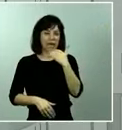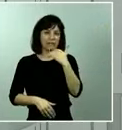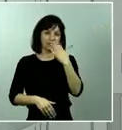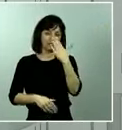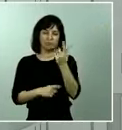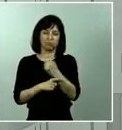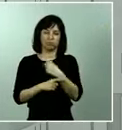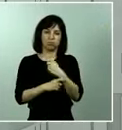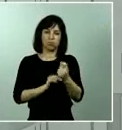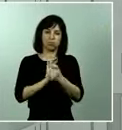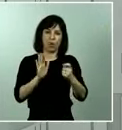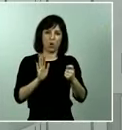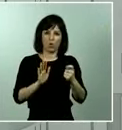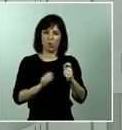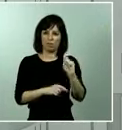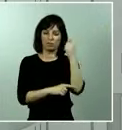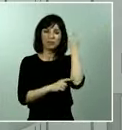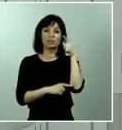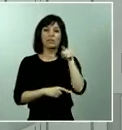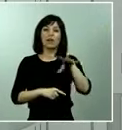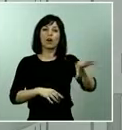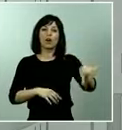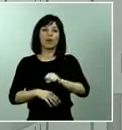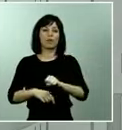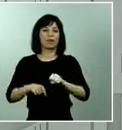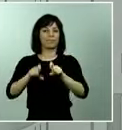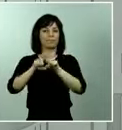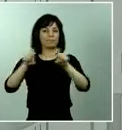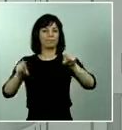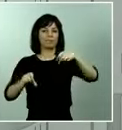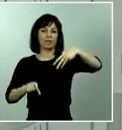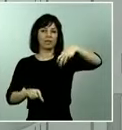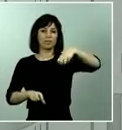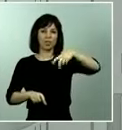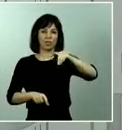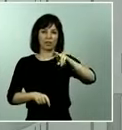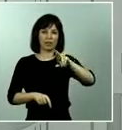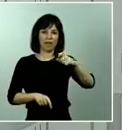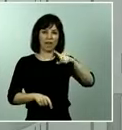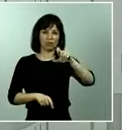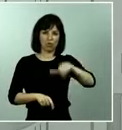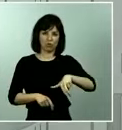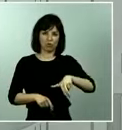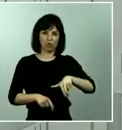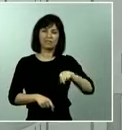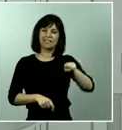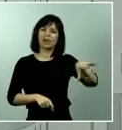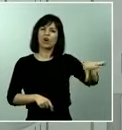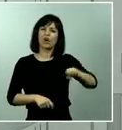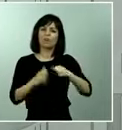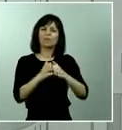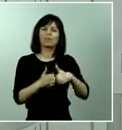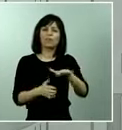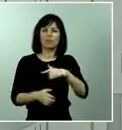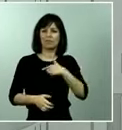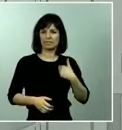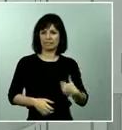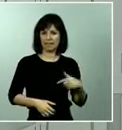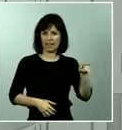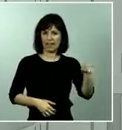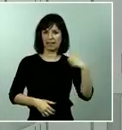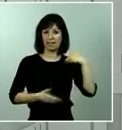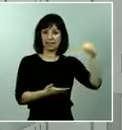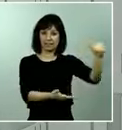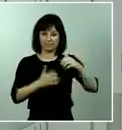adquiridas por la corporación Mondragón, han sido adquiridas en China y que van a permitir activar una cantidad importante de fabricación